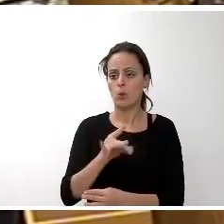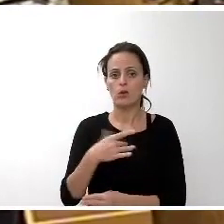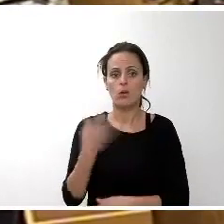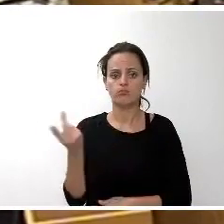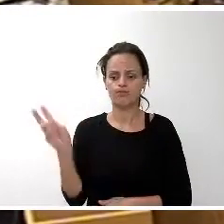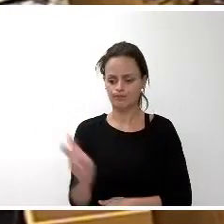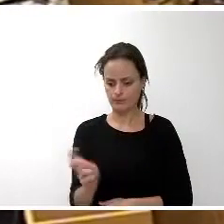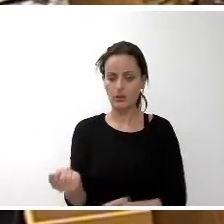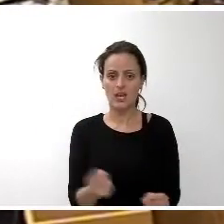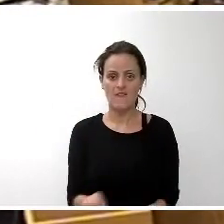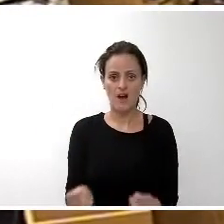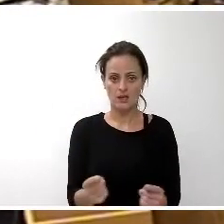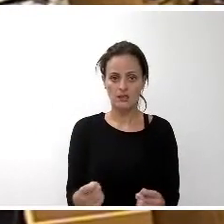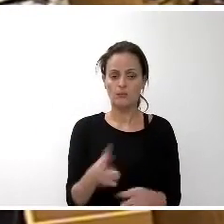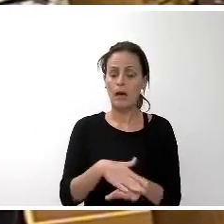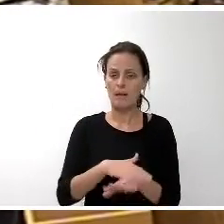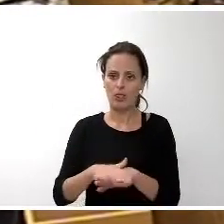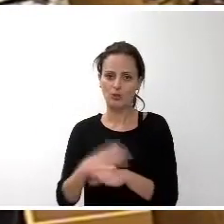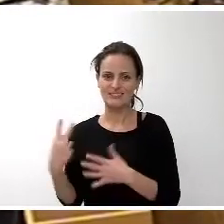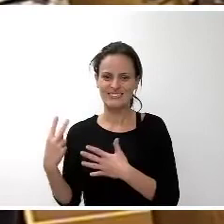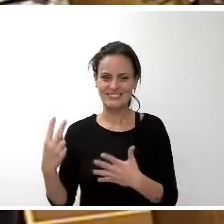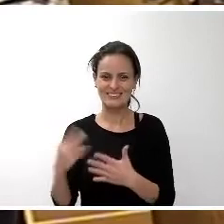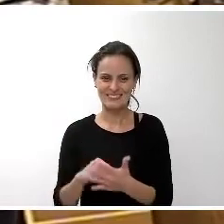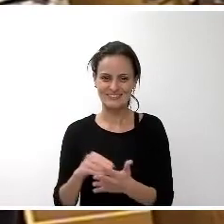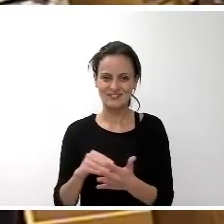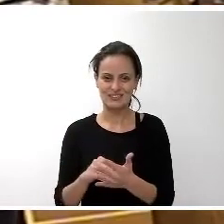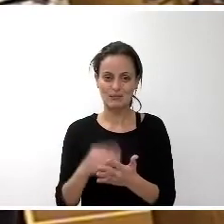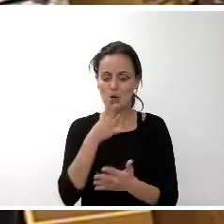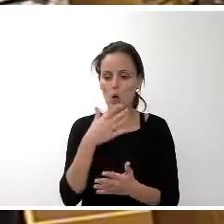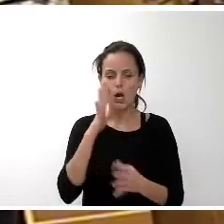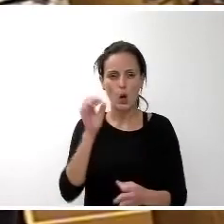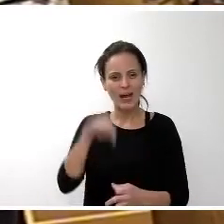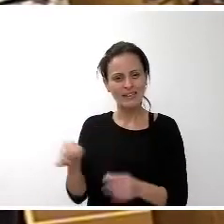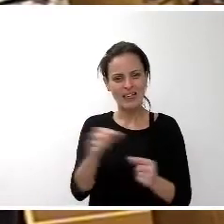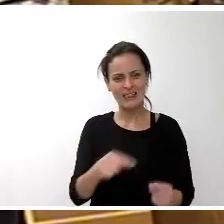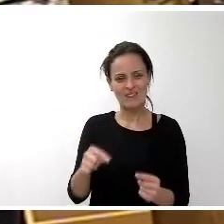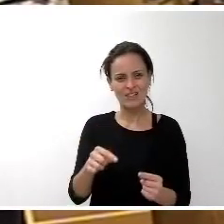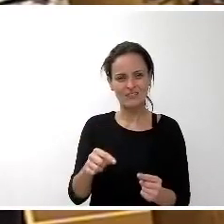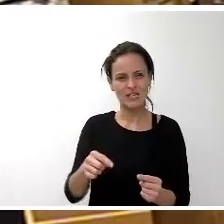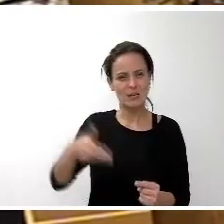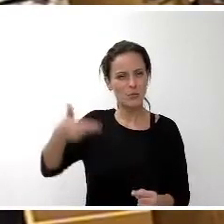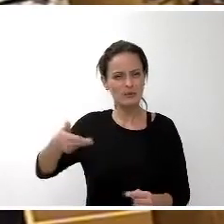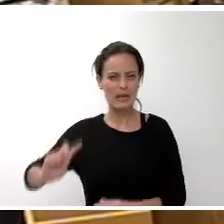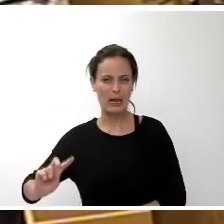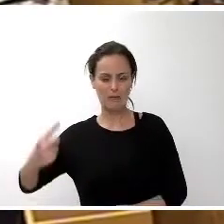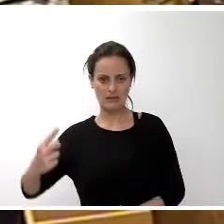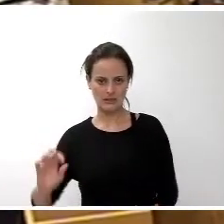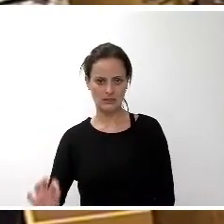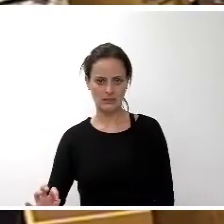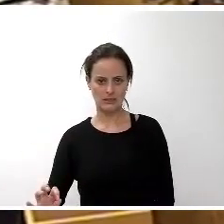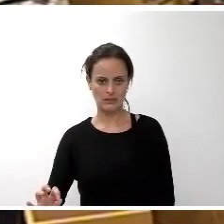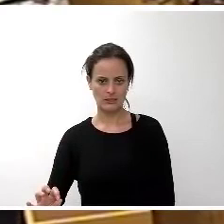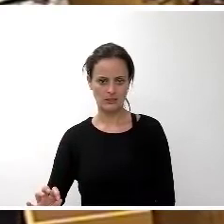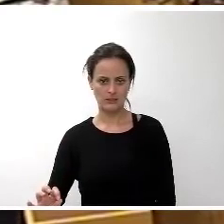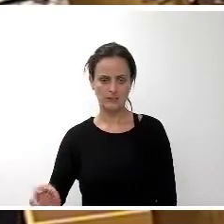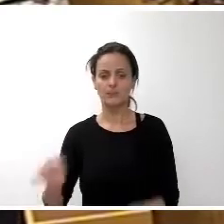llevar el debate del presupuesto perdón siete evidentemente este es el debate más importante es uno de los más importantes que en